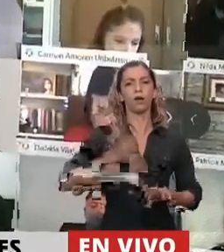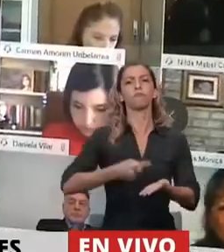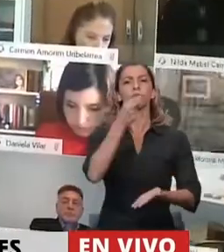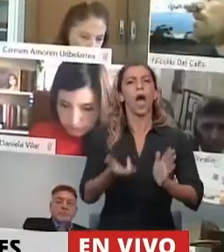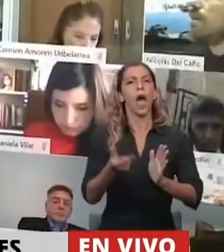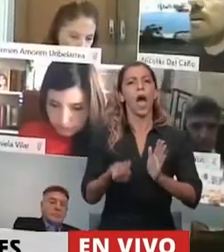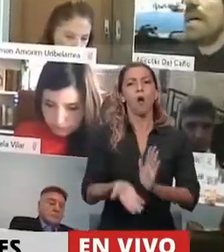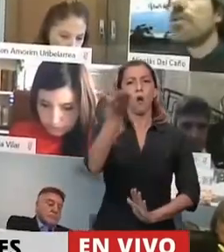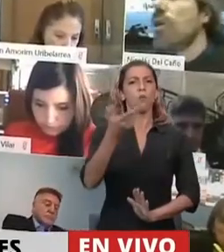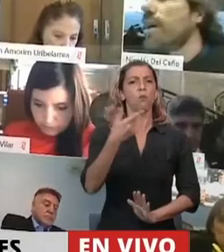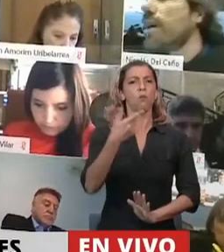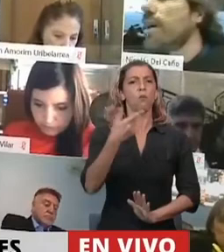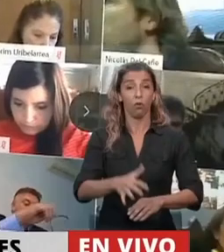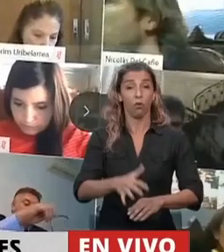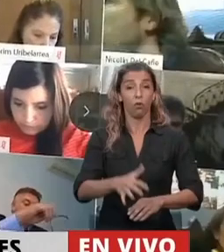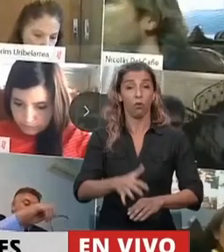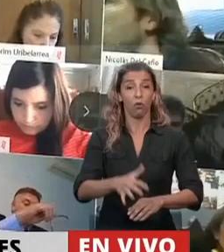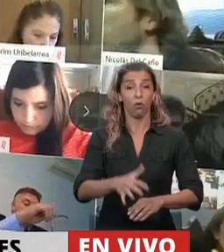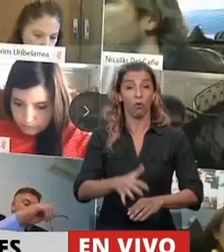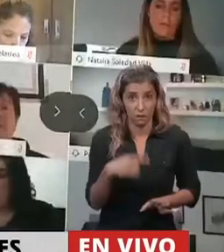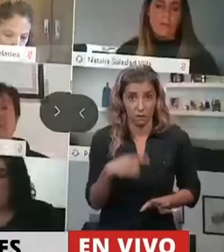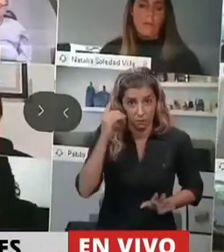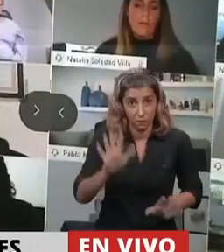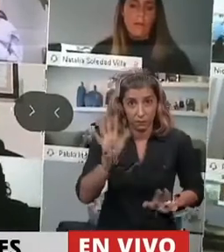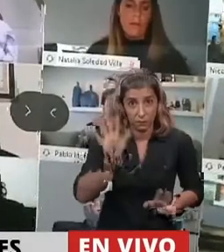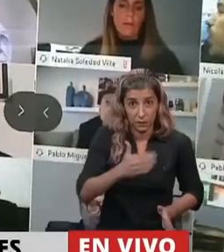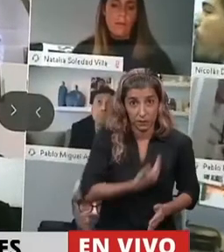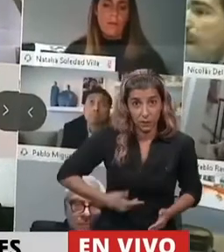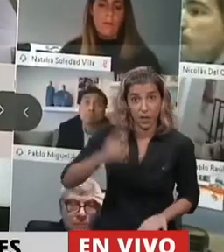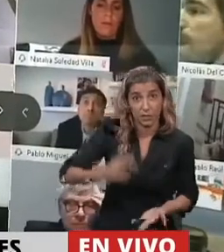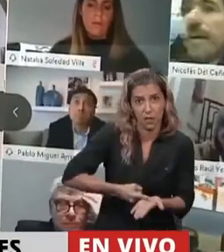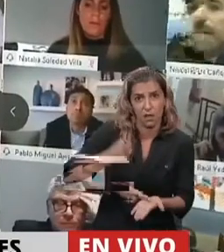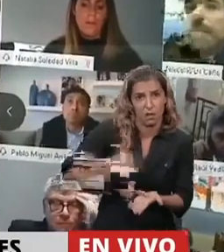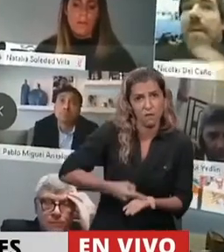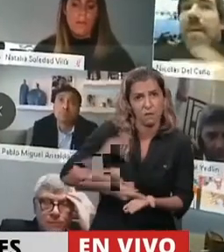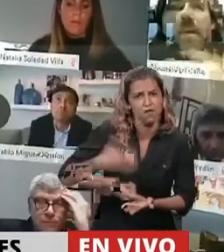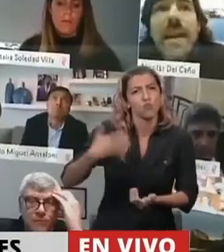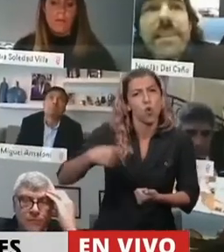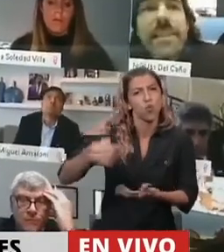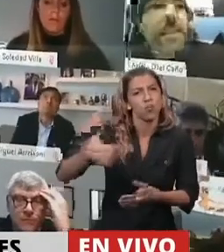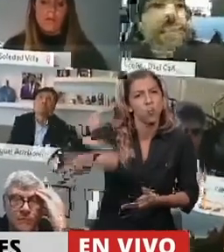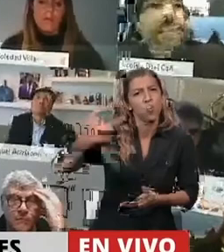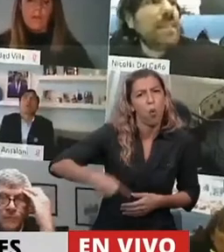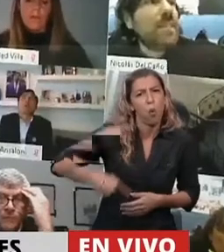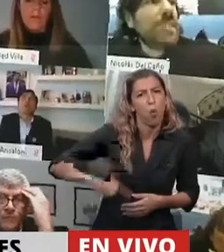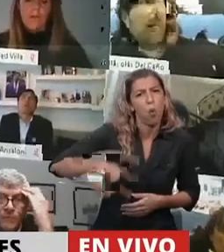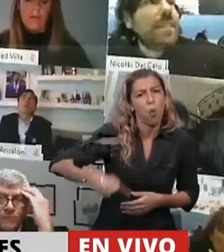están diciendo, Presidente. Y si nos guiamos por lo de DNU que permanentemente está utilizando el Poder Ejecutivo,